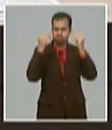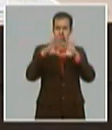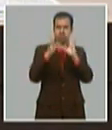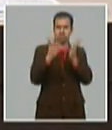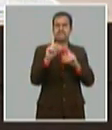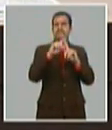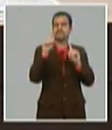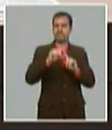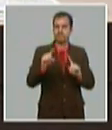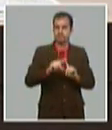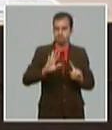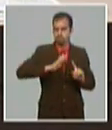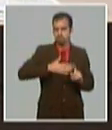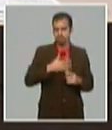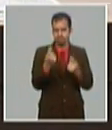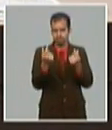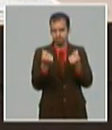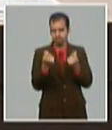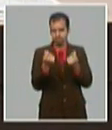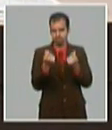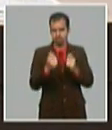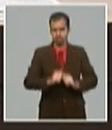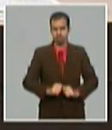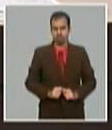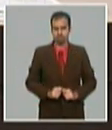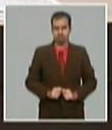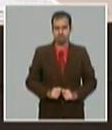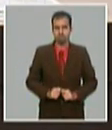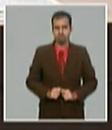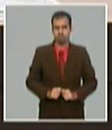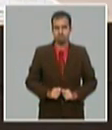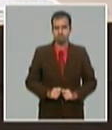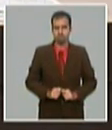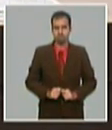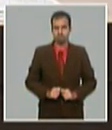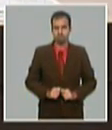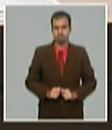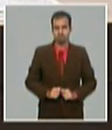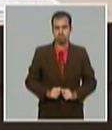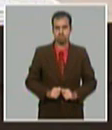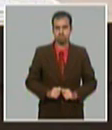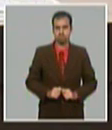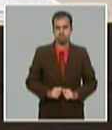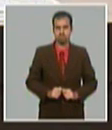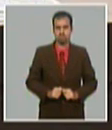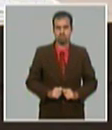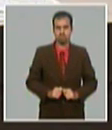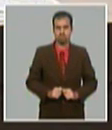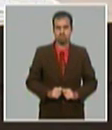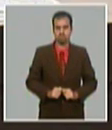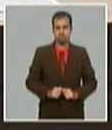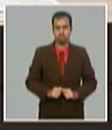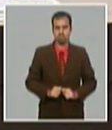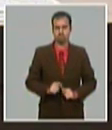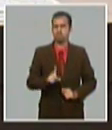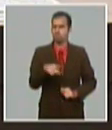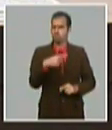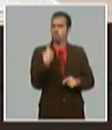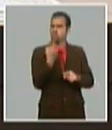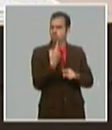de la economía y el presupuesto, lo que como en otras ocasiones lo trataremos de conjunto